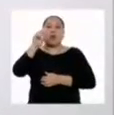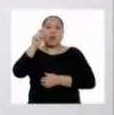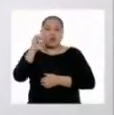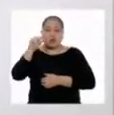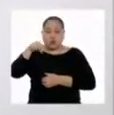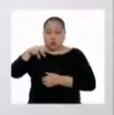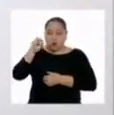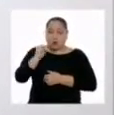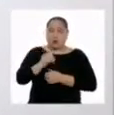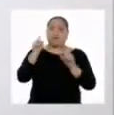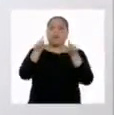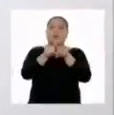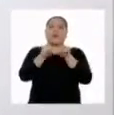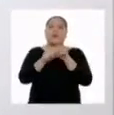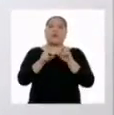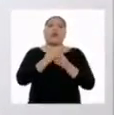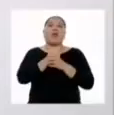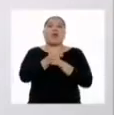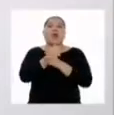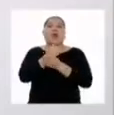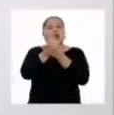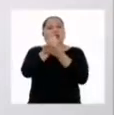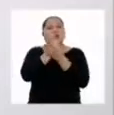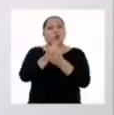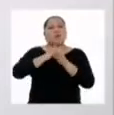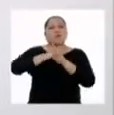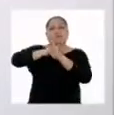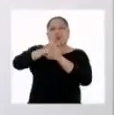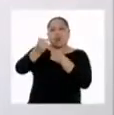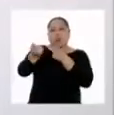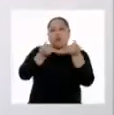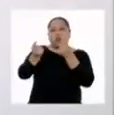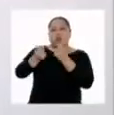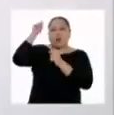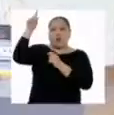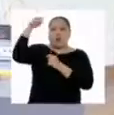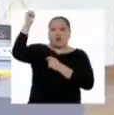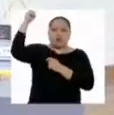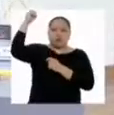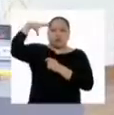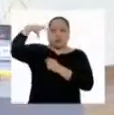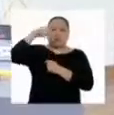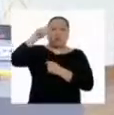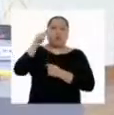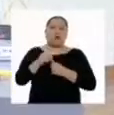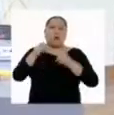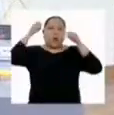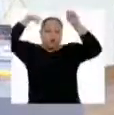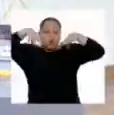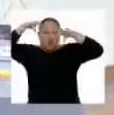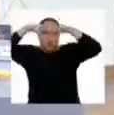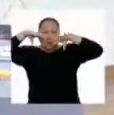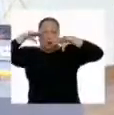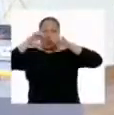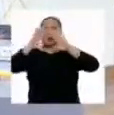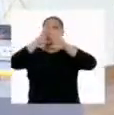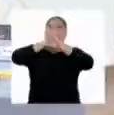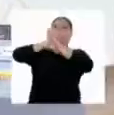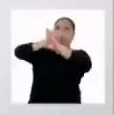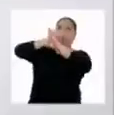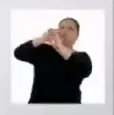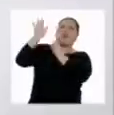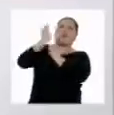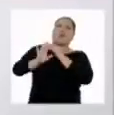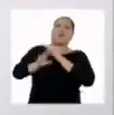controlar los efectos de fenómenos climáticos como tormentas, inundaciones y lluvias. Entonces, los bosques son como nuestros